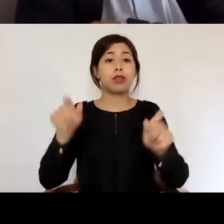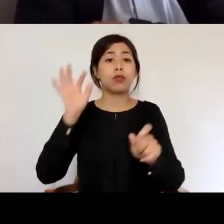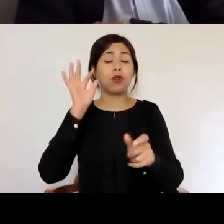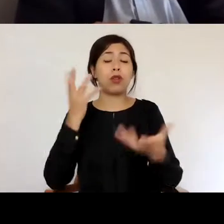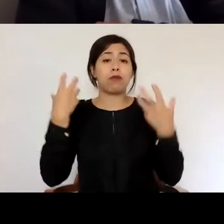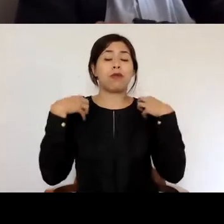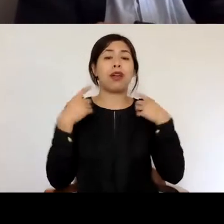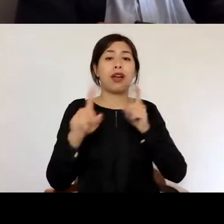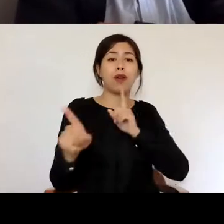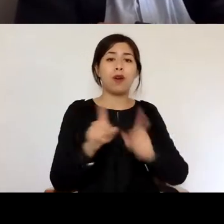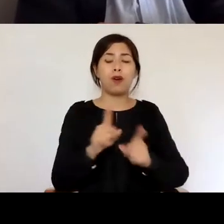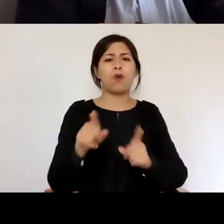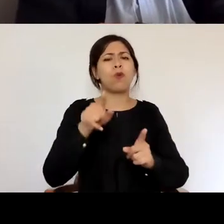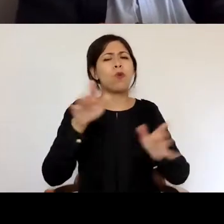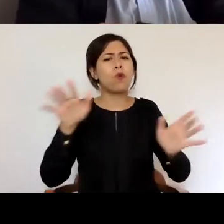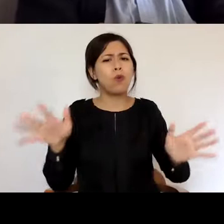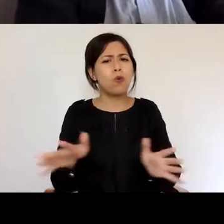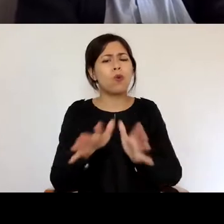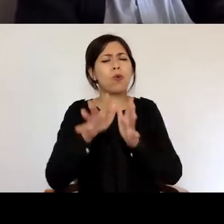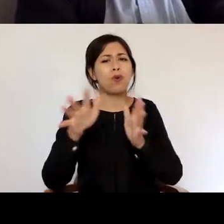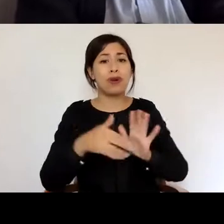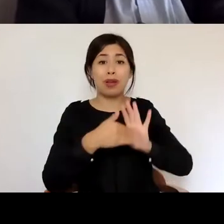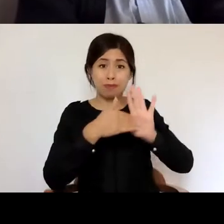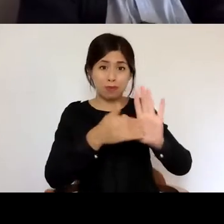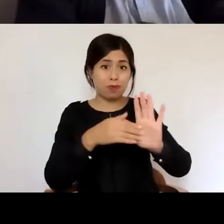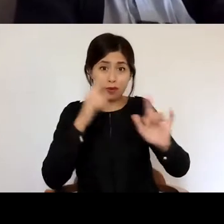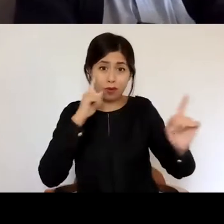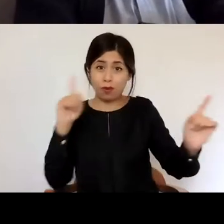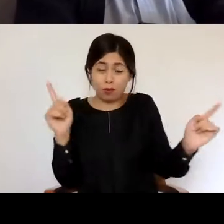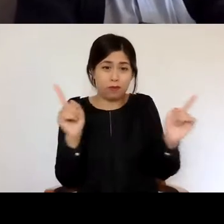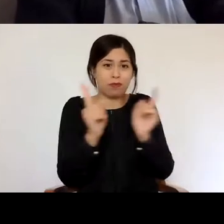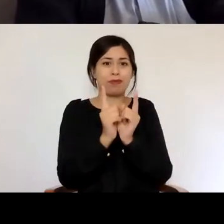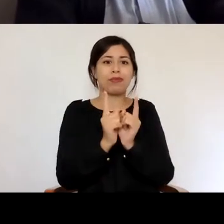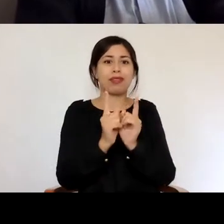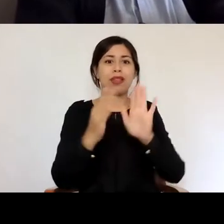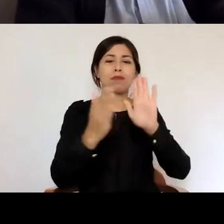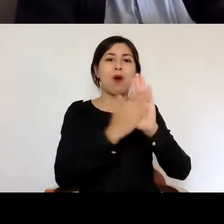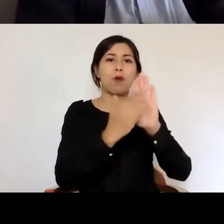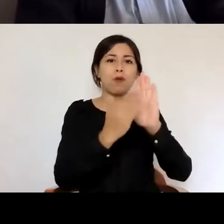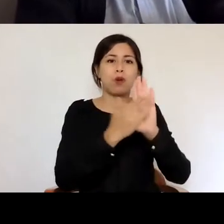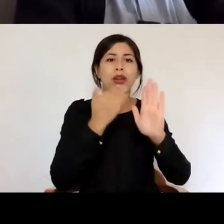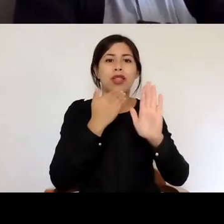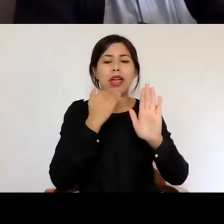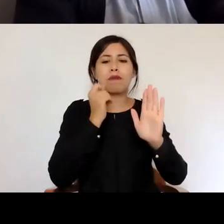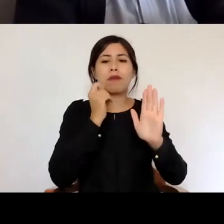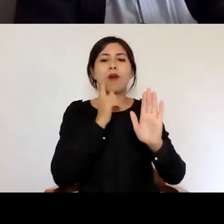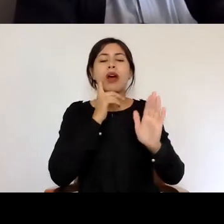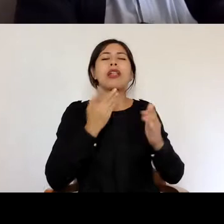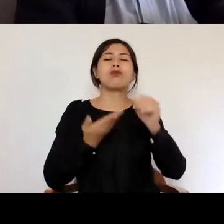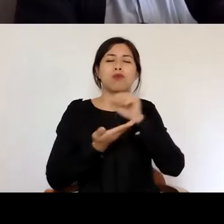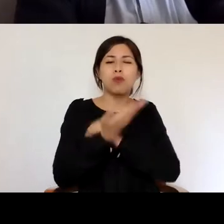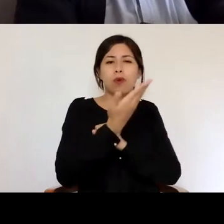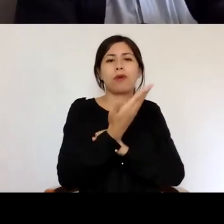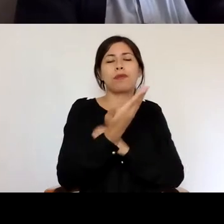esfuerzo que hicieron en presentarnos en una píldora las propuestas y las medidas que se sugieren realmente yo estoy